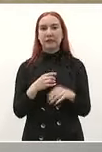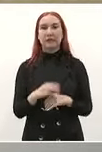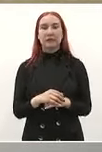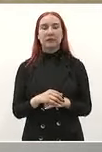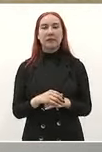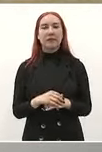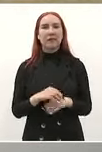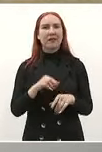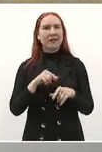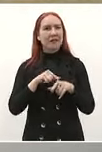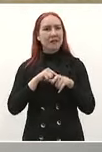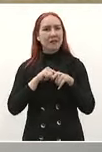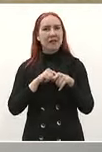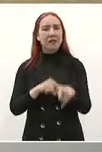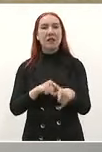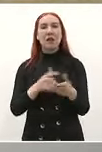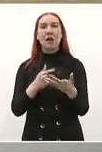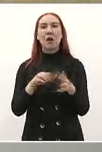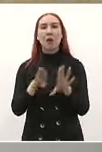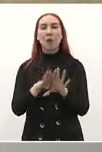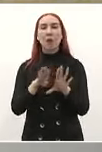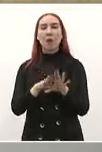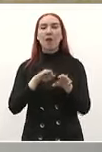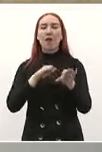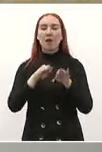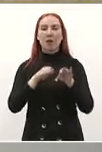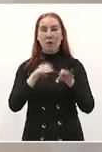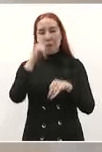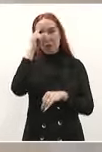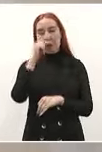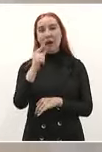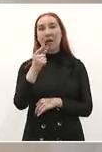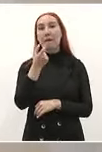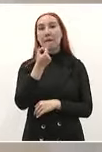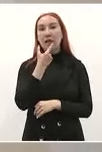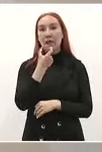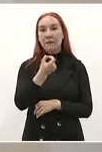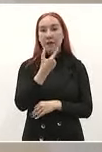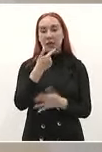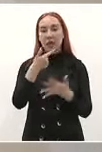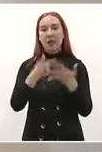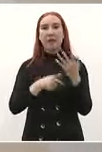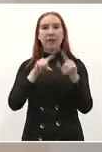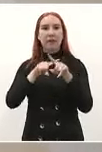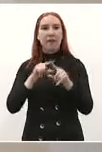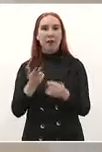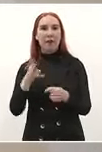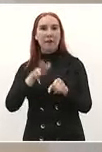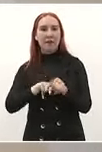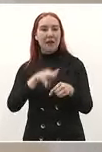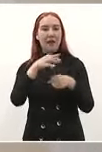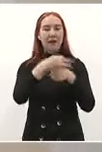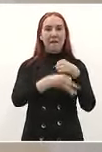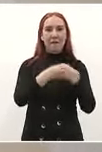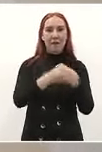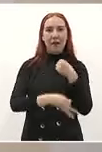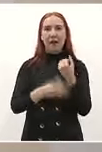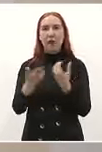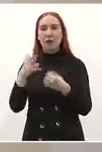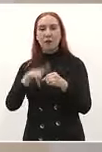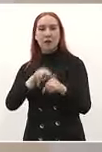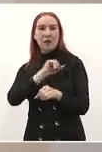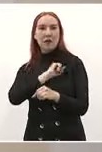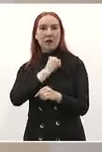medicinas en centros de salud en hospitales ya creamos una mega